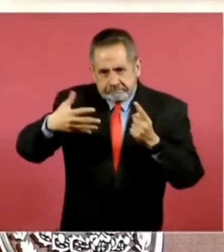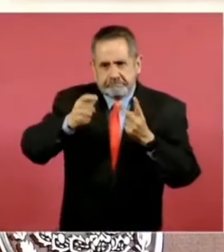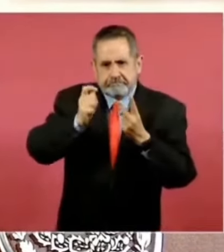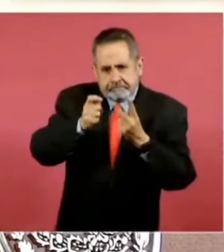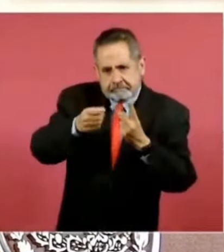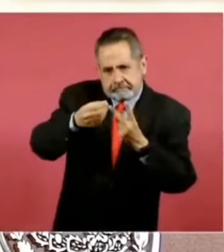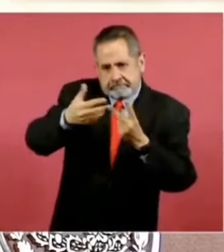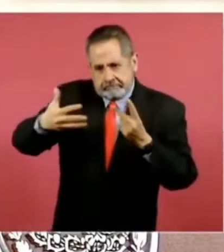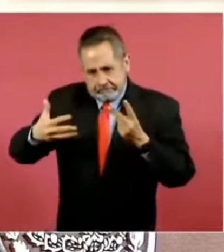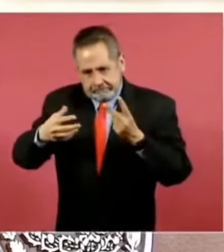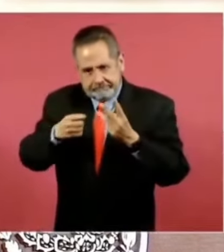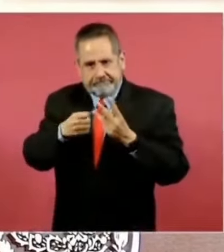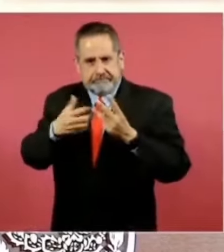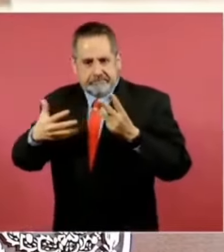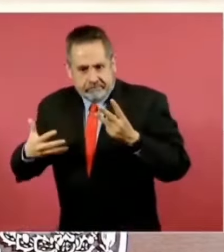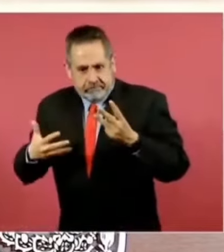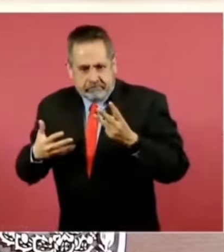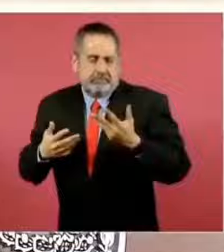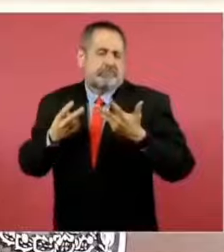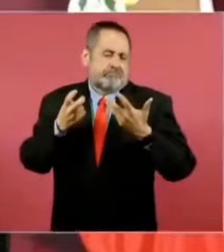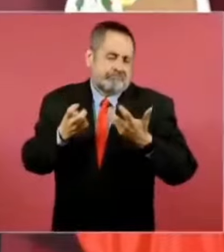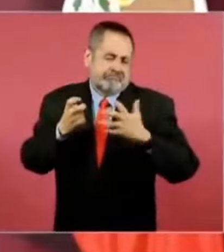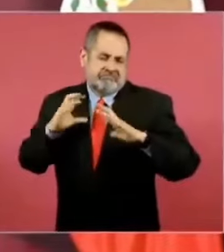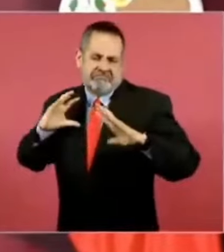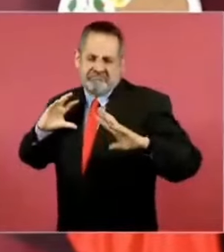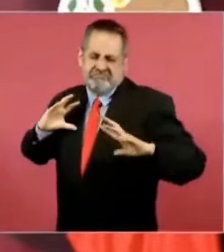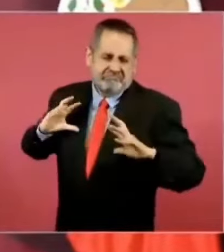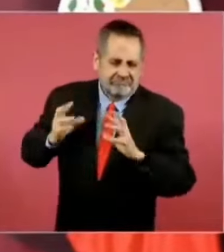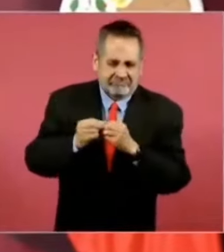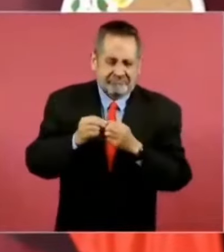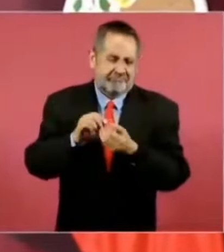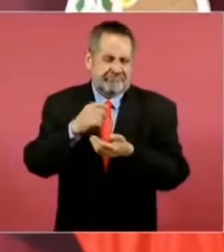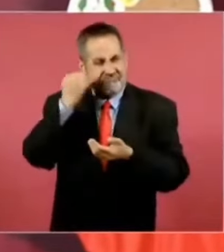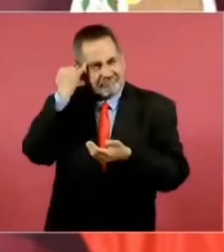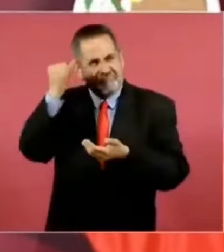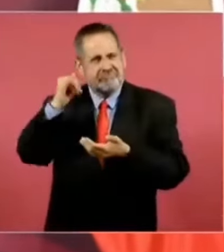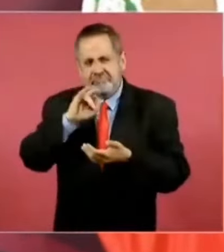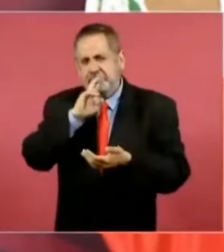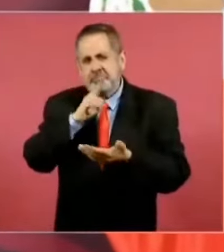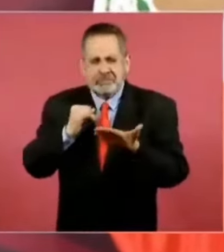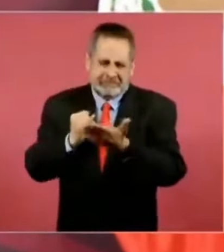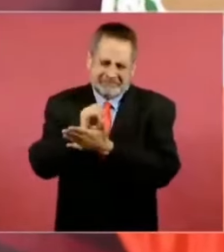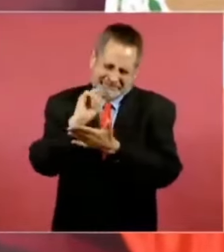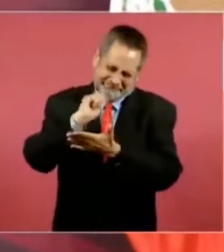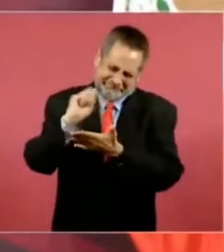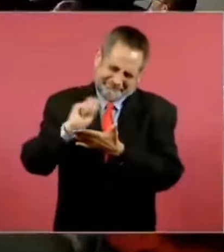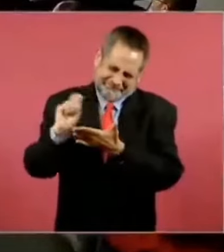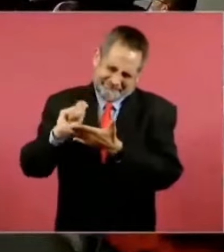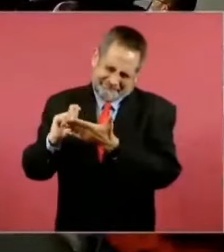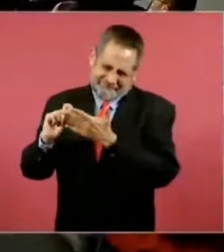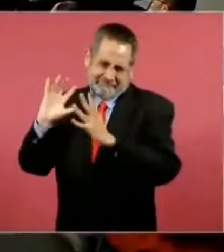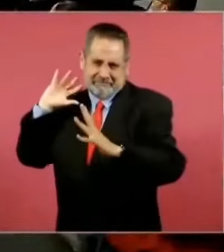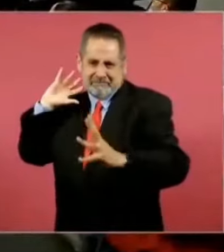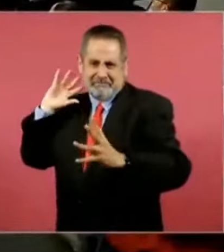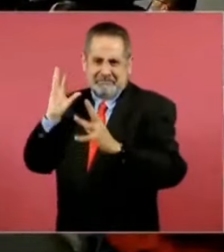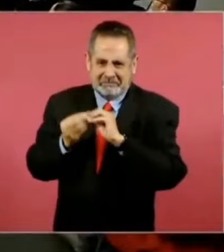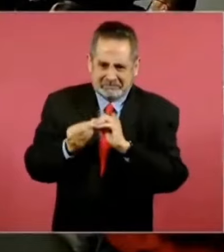decidí hacer una recapitulación